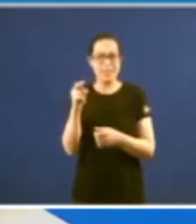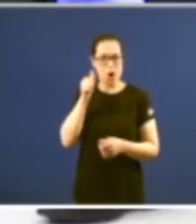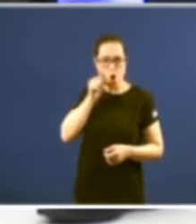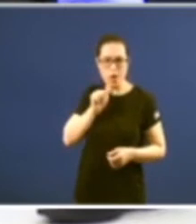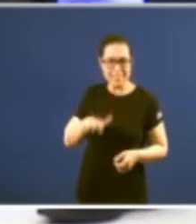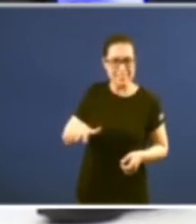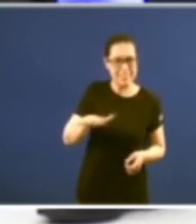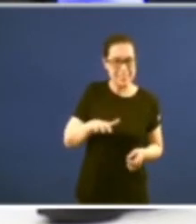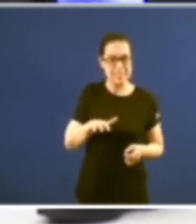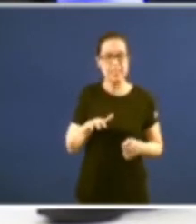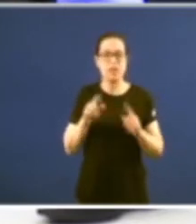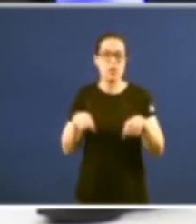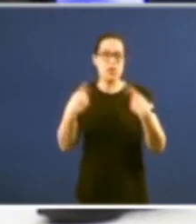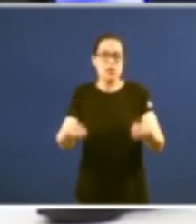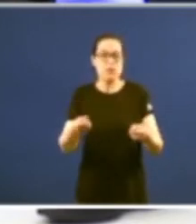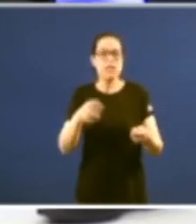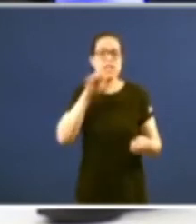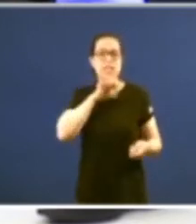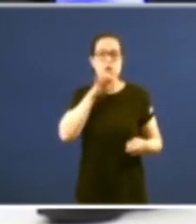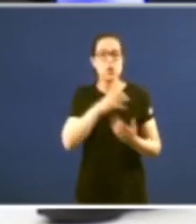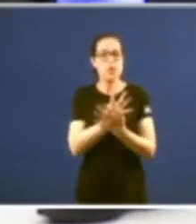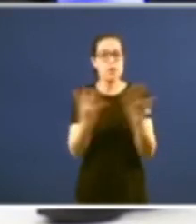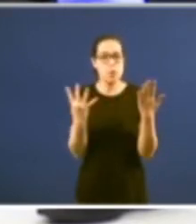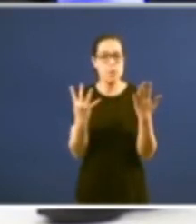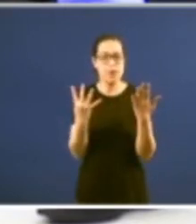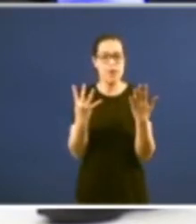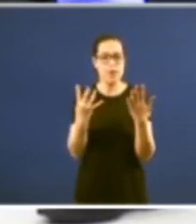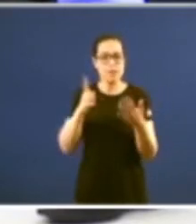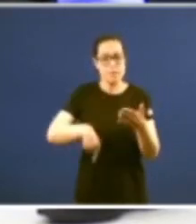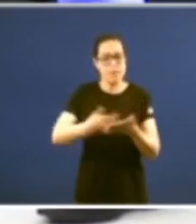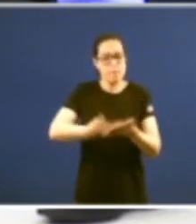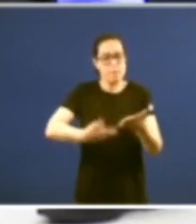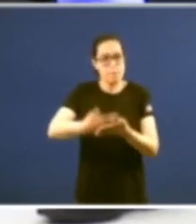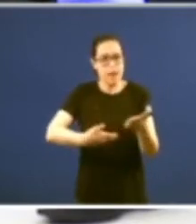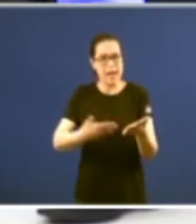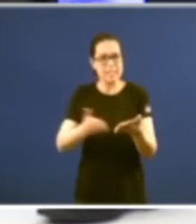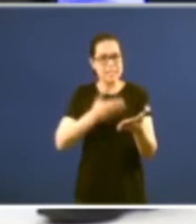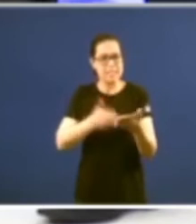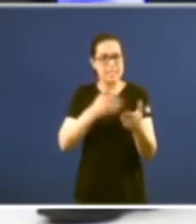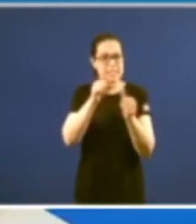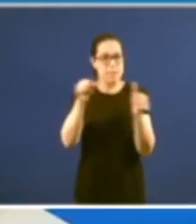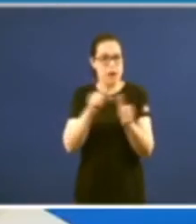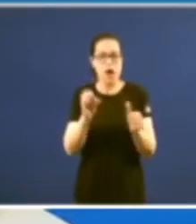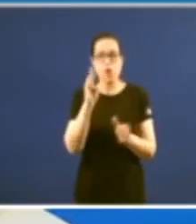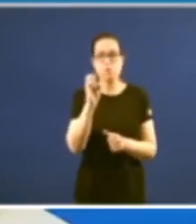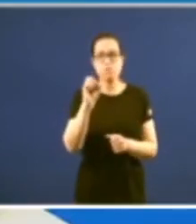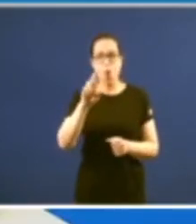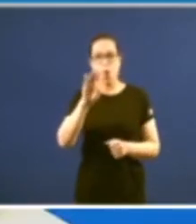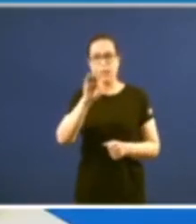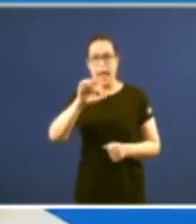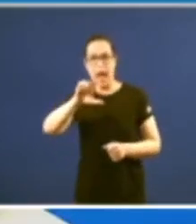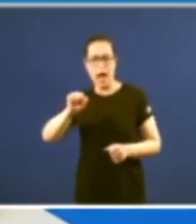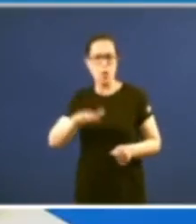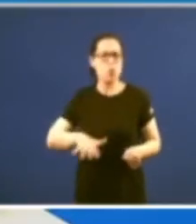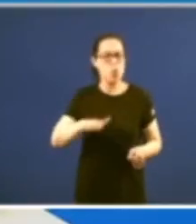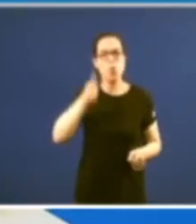co rexionalismo do século XIX e as páxinas do semanario o tío Marcos da Portela editada tamén en